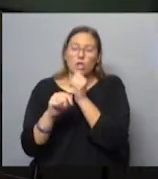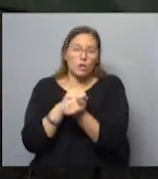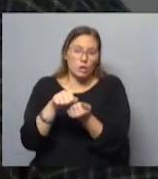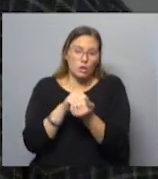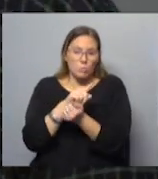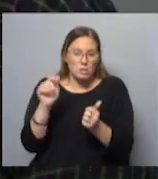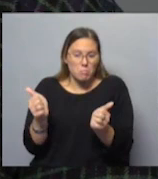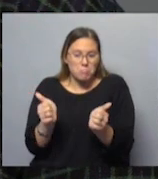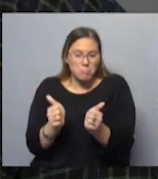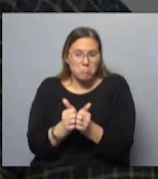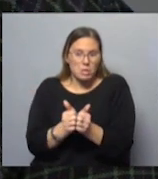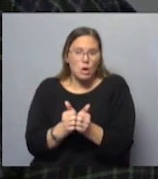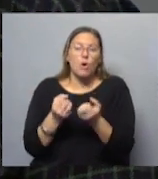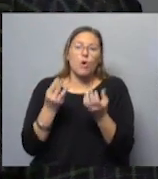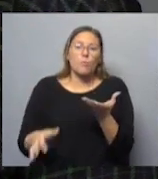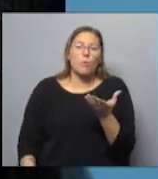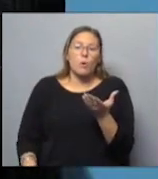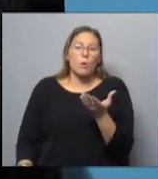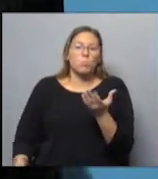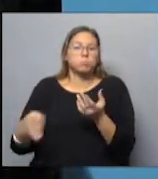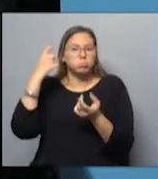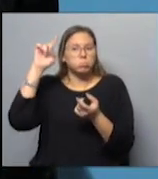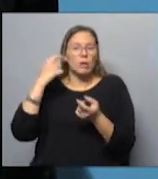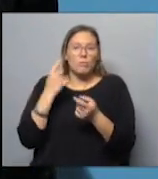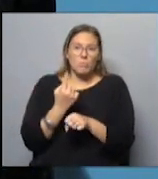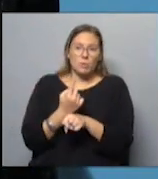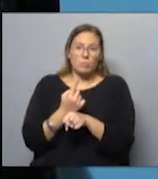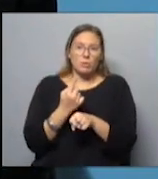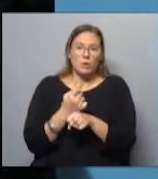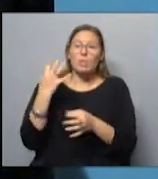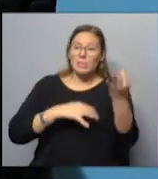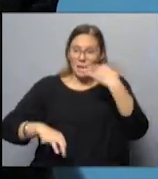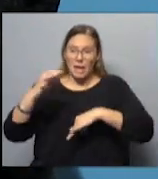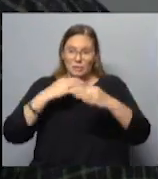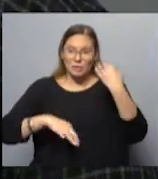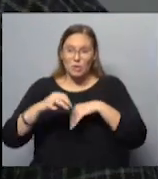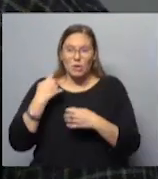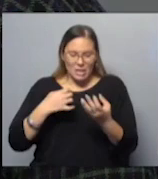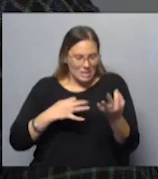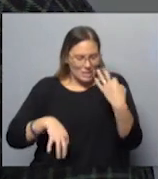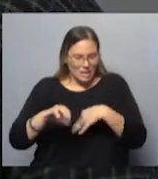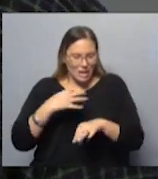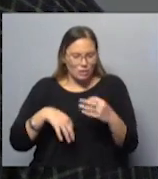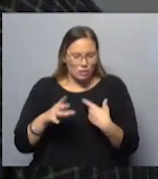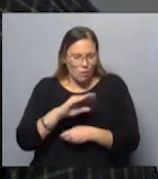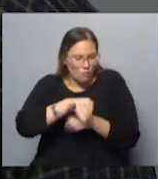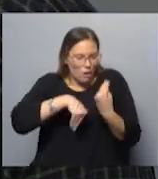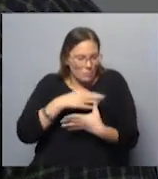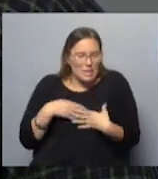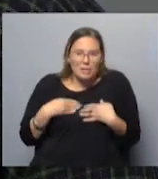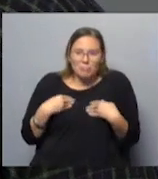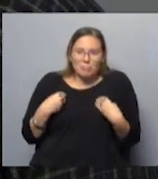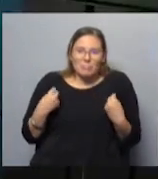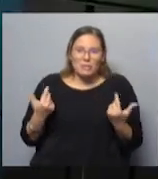ella se sumó. Y es un poco así como nace, a partir del disparador de la obra de teatro y lo que la obra generó al interior de la familia.